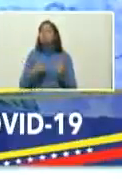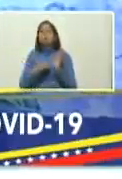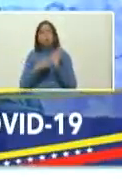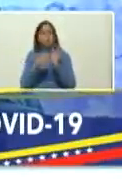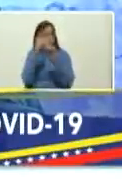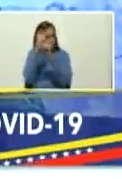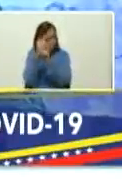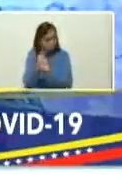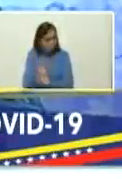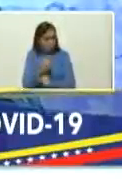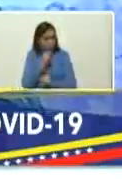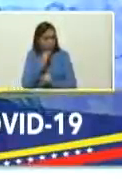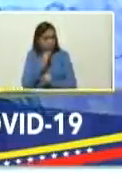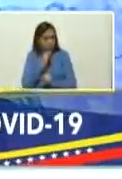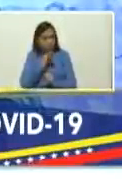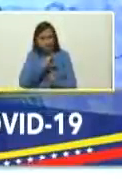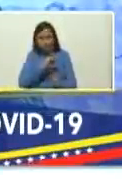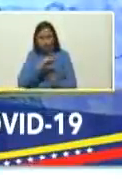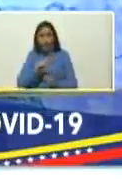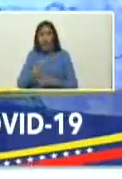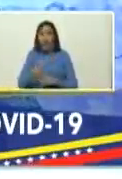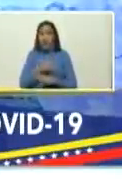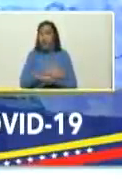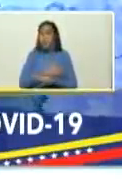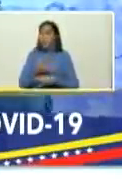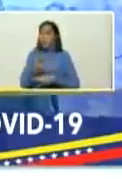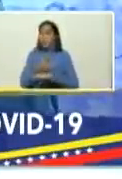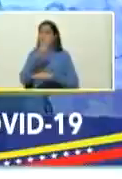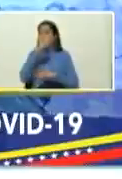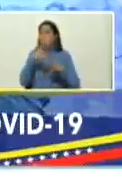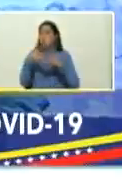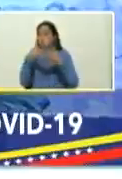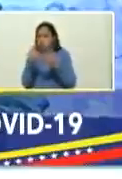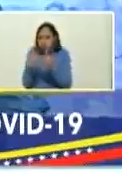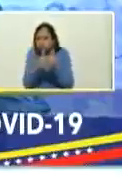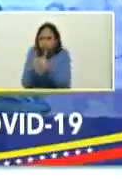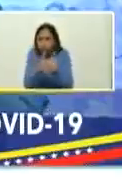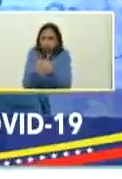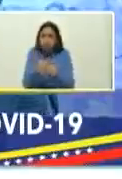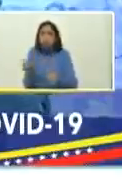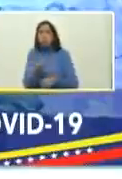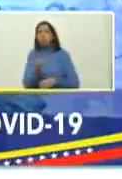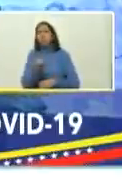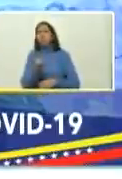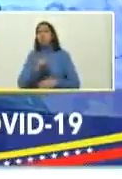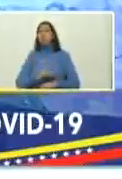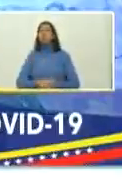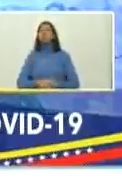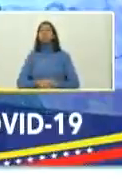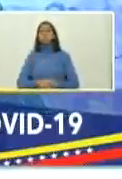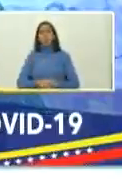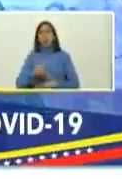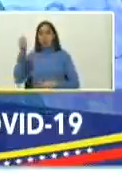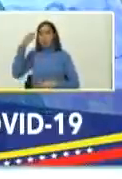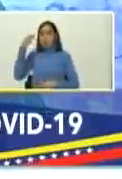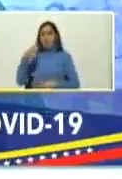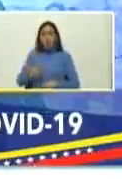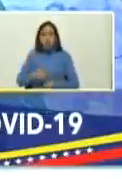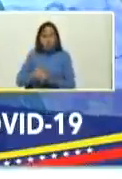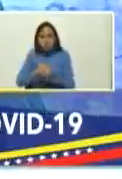antes no porque el gobierno de Estados Unidos nos persigue nos persigue las medicinas